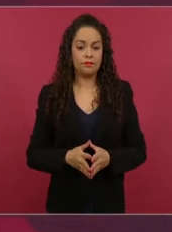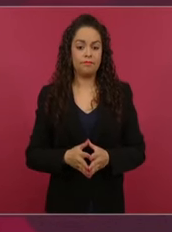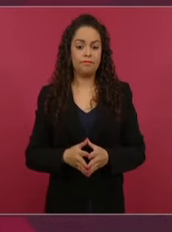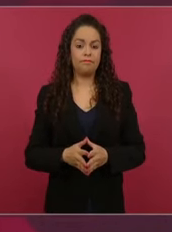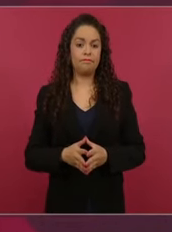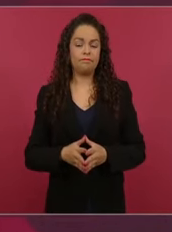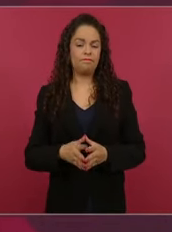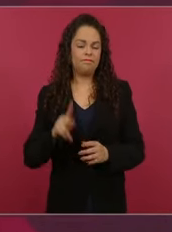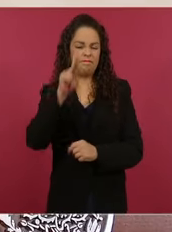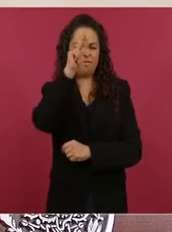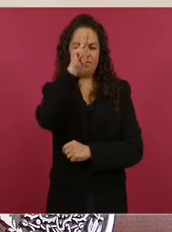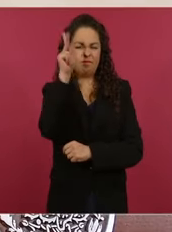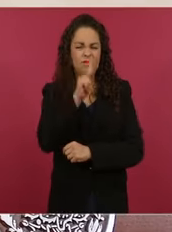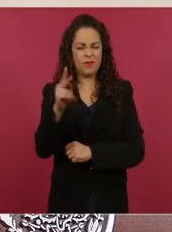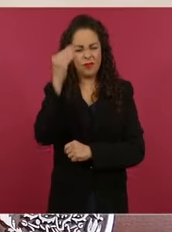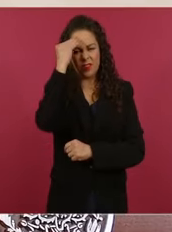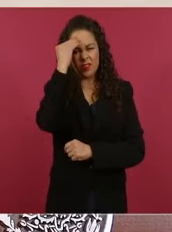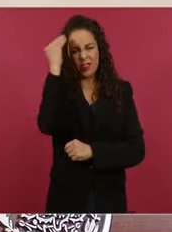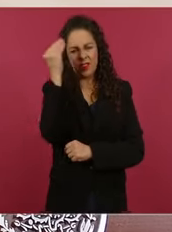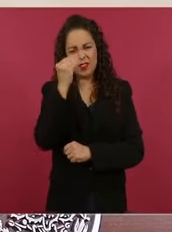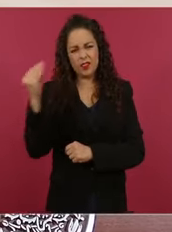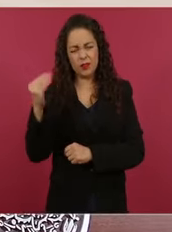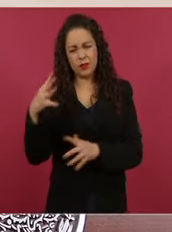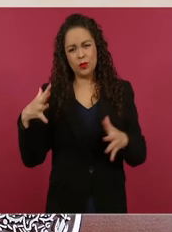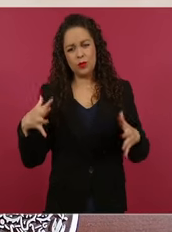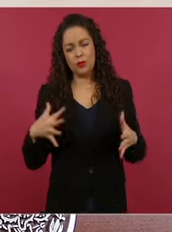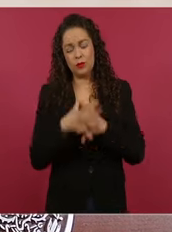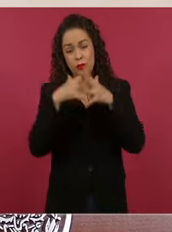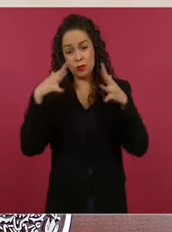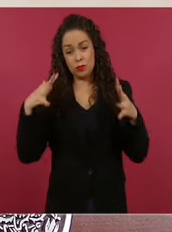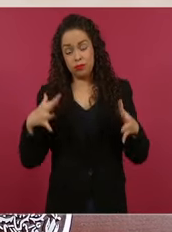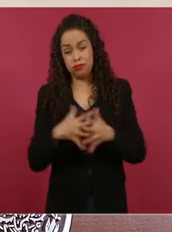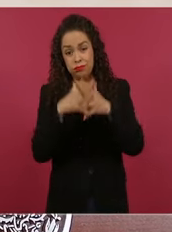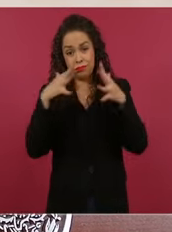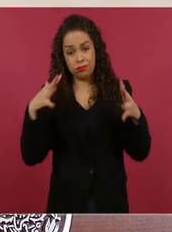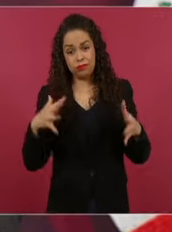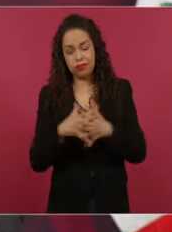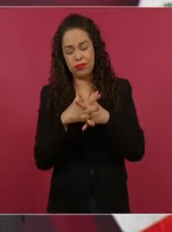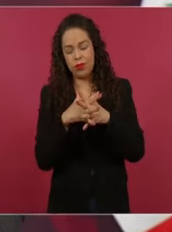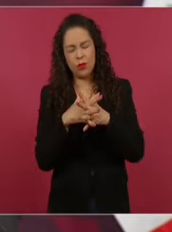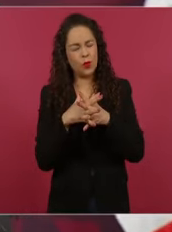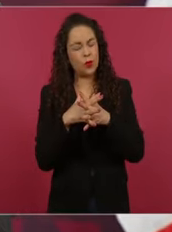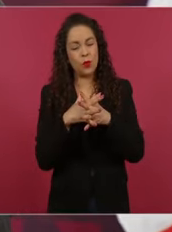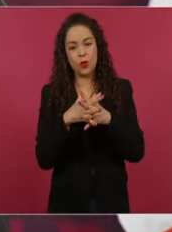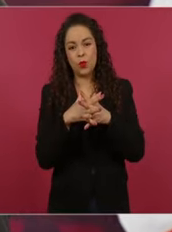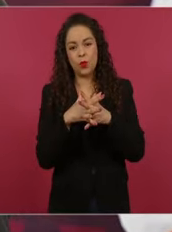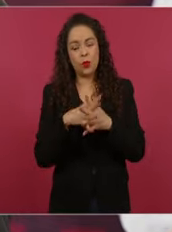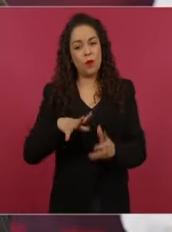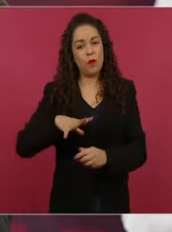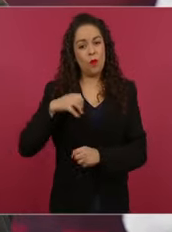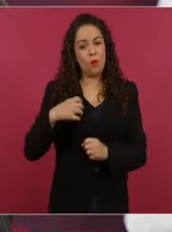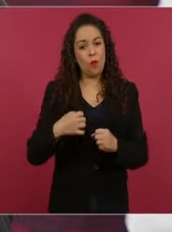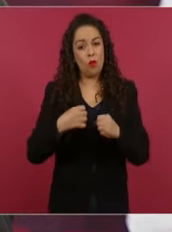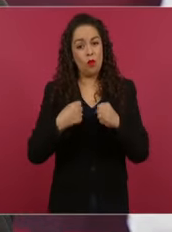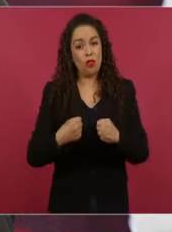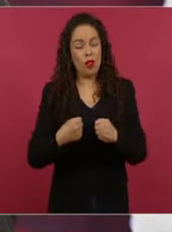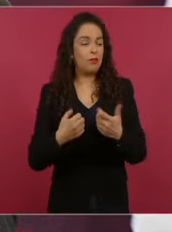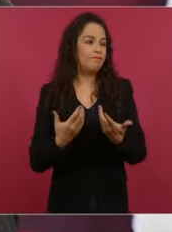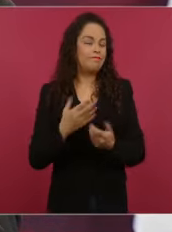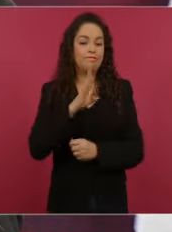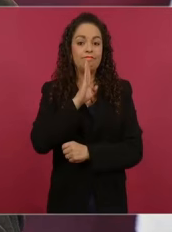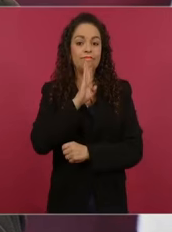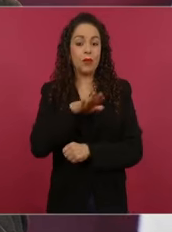existir, la confrontación, el uso de la fuerza y la guerra, que produce